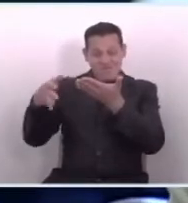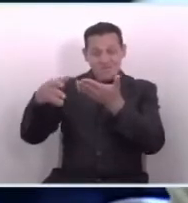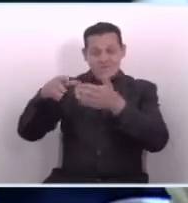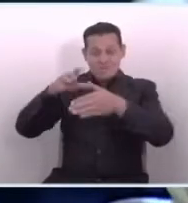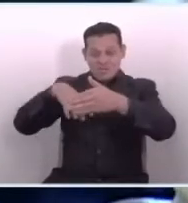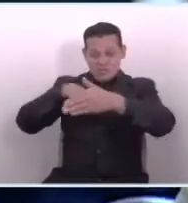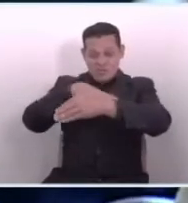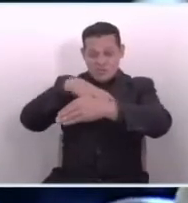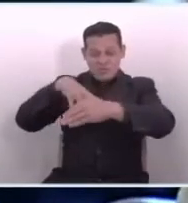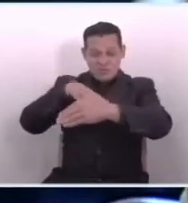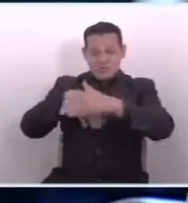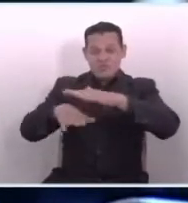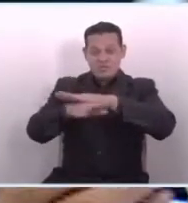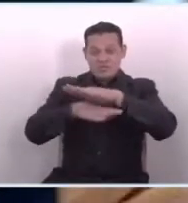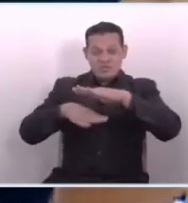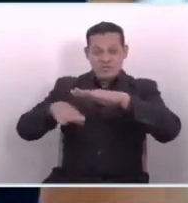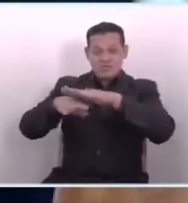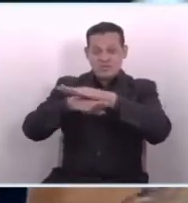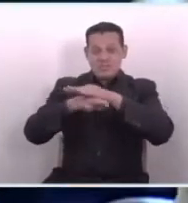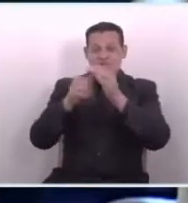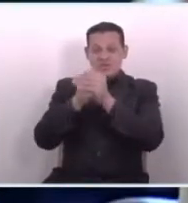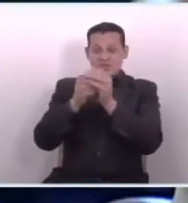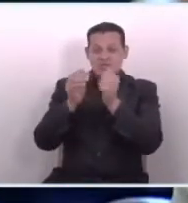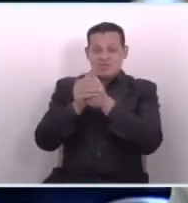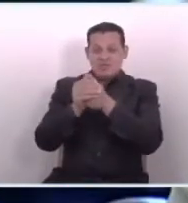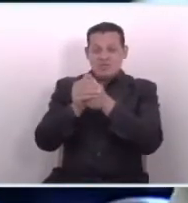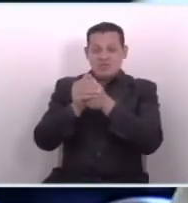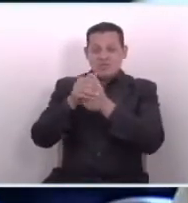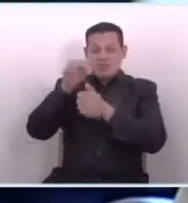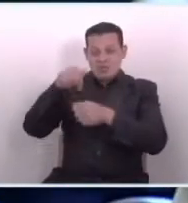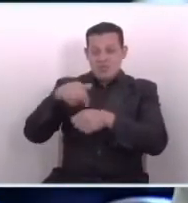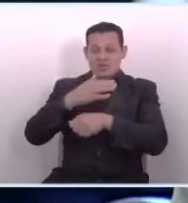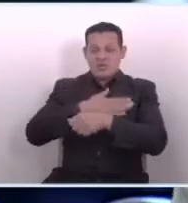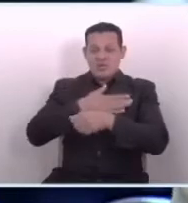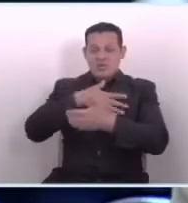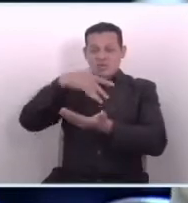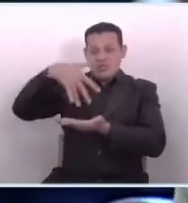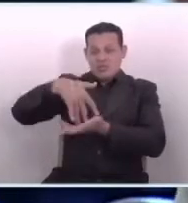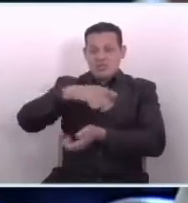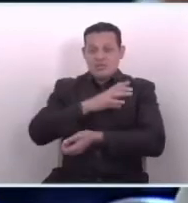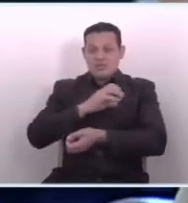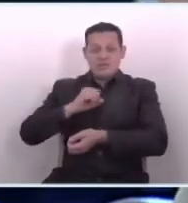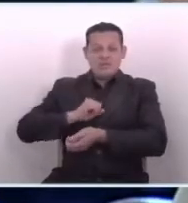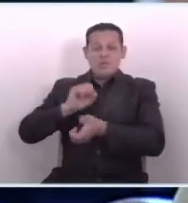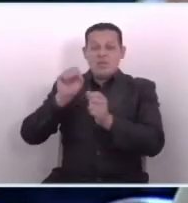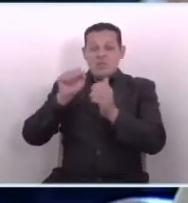básica con todas las dificultades y limitantes que ahora tiene el pueblo salvadoreño.